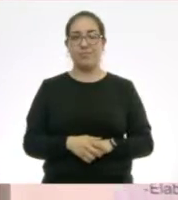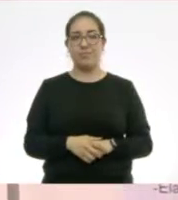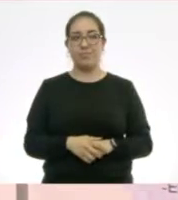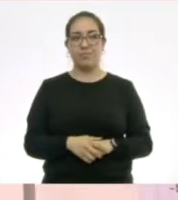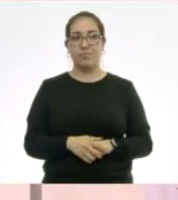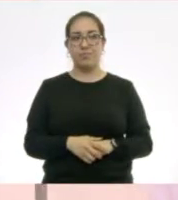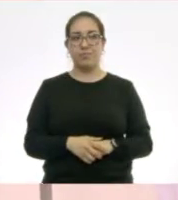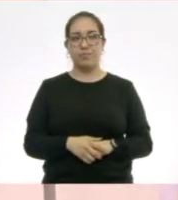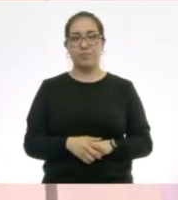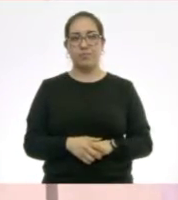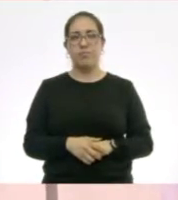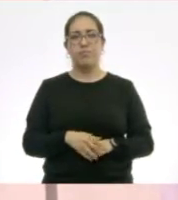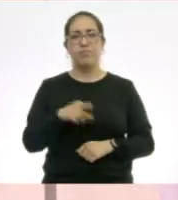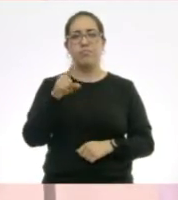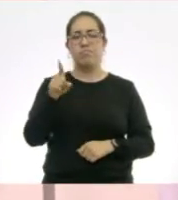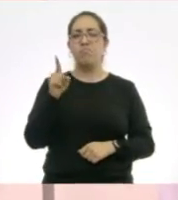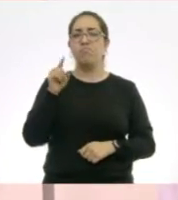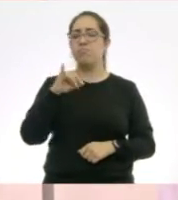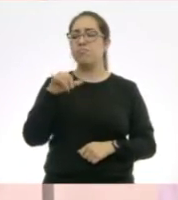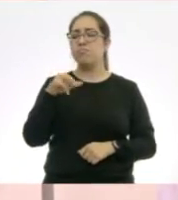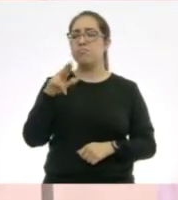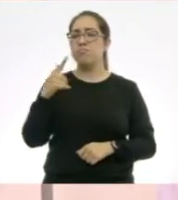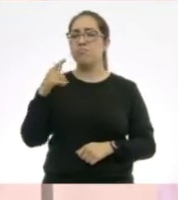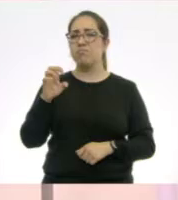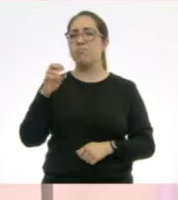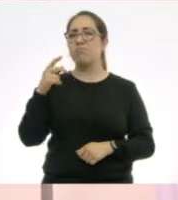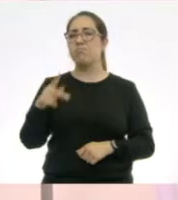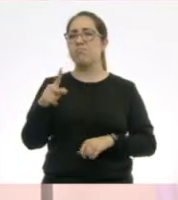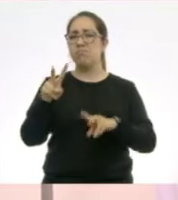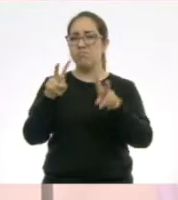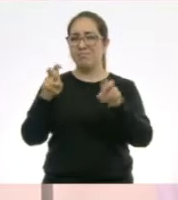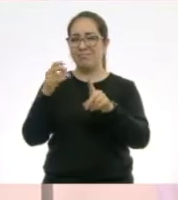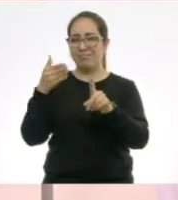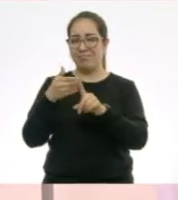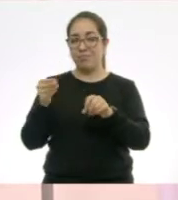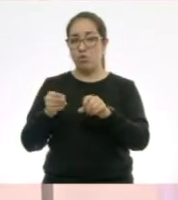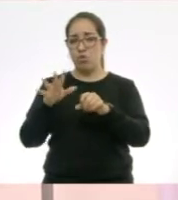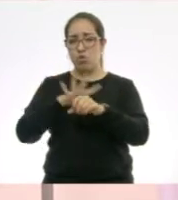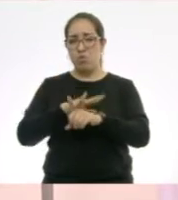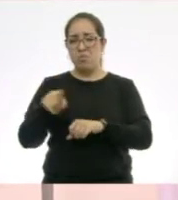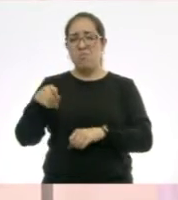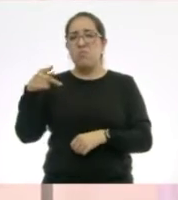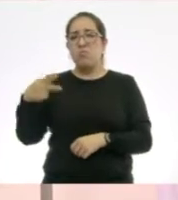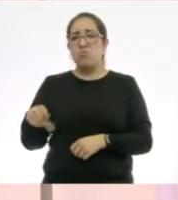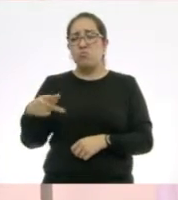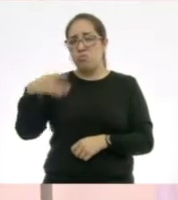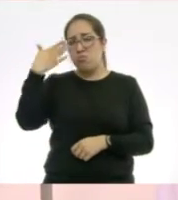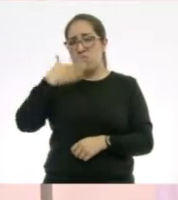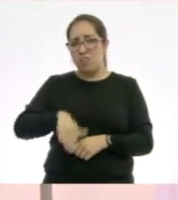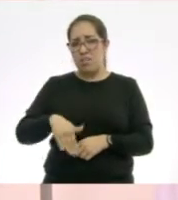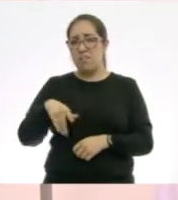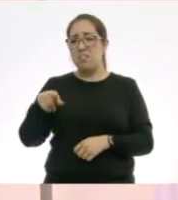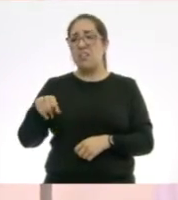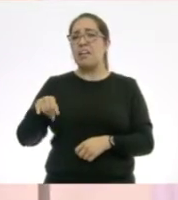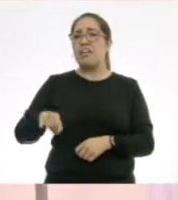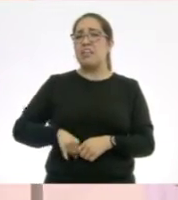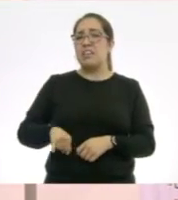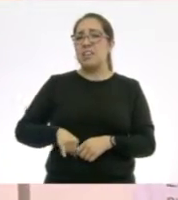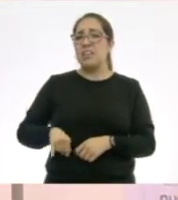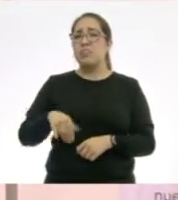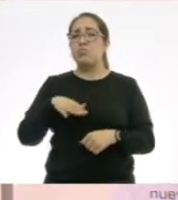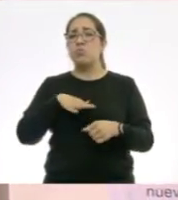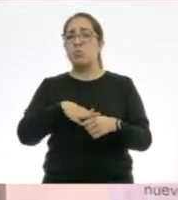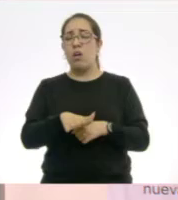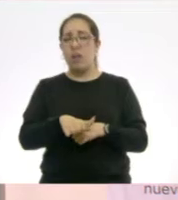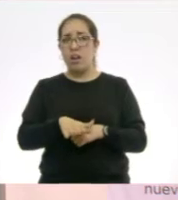¿Qué sabe Jorge del COVID? O qué es lo que le interesa. Si le interesa